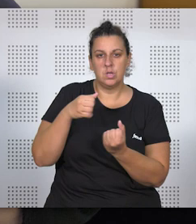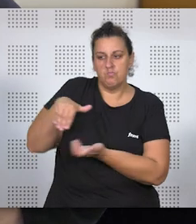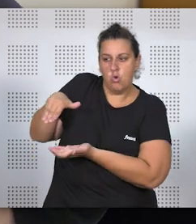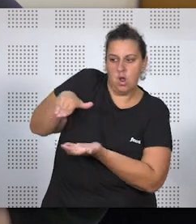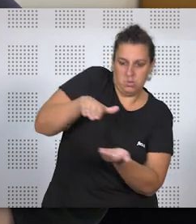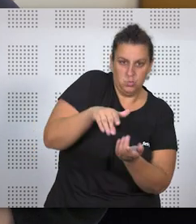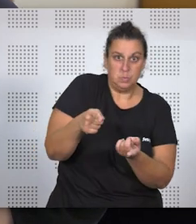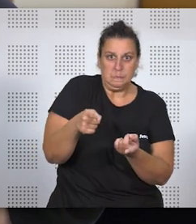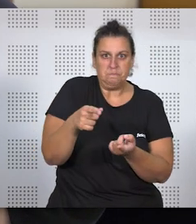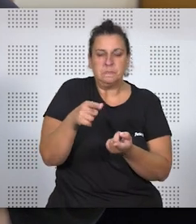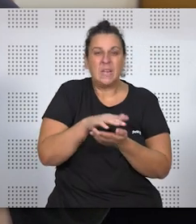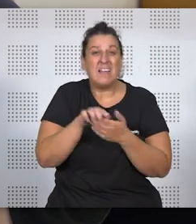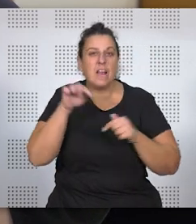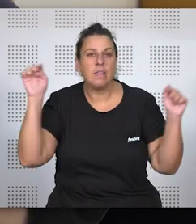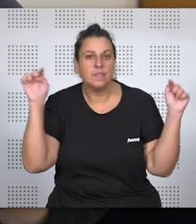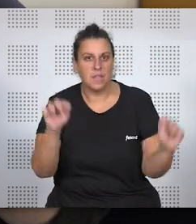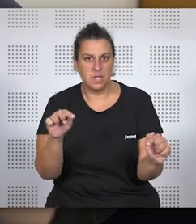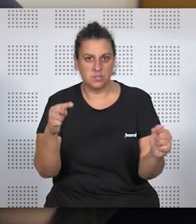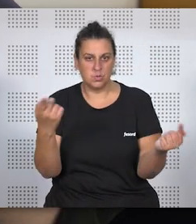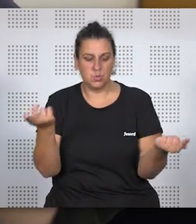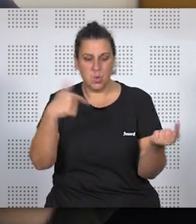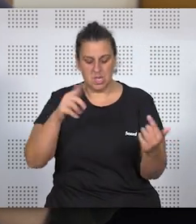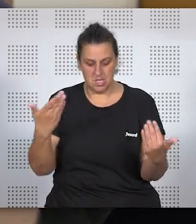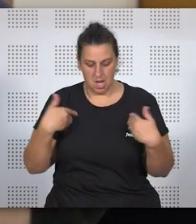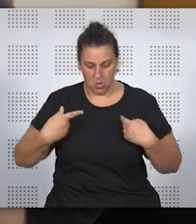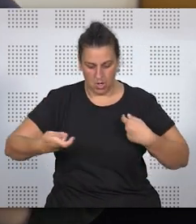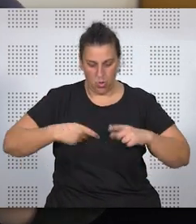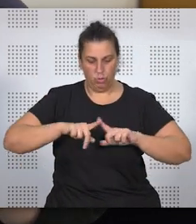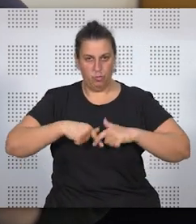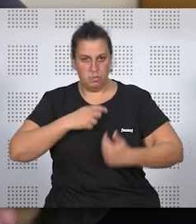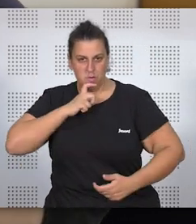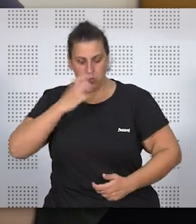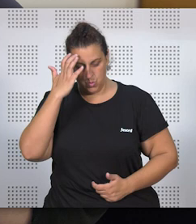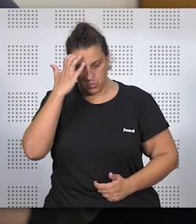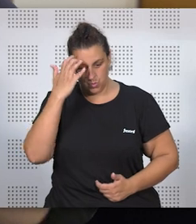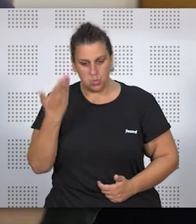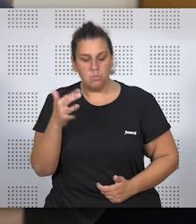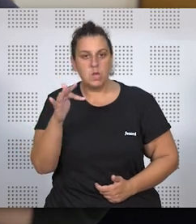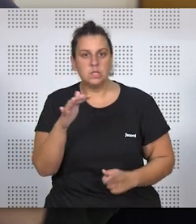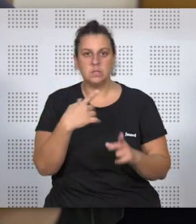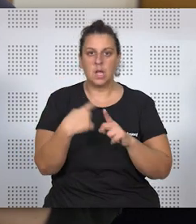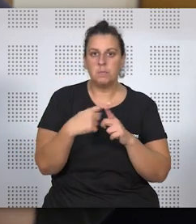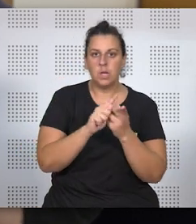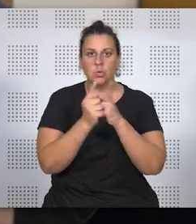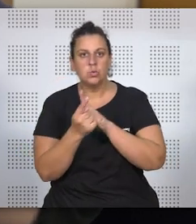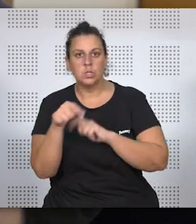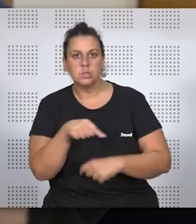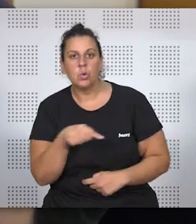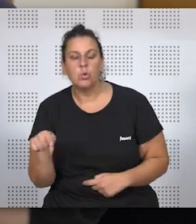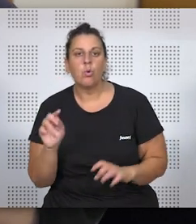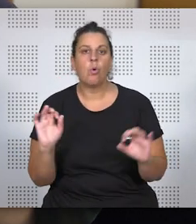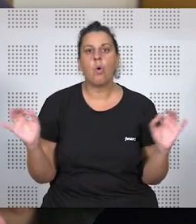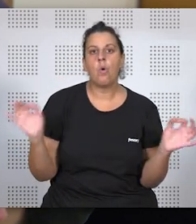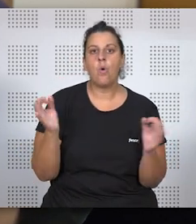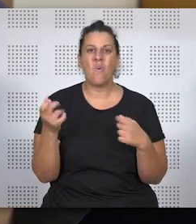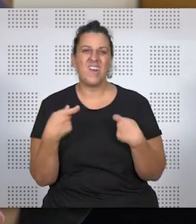pero justo a partir de esa idea, de cómo ellos se hacen cargo del negocio familiar, cómo deciden cambiar cosas o no, y su relación con